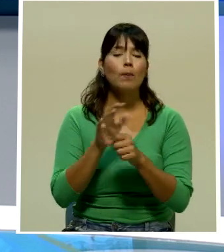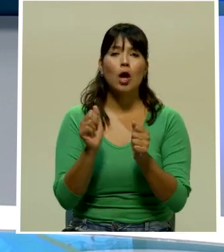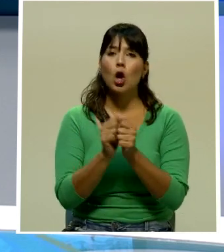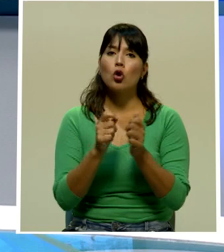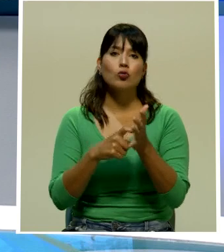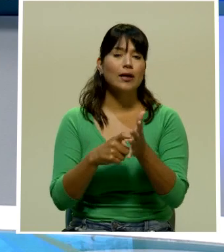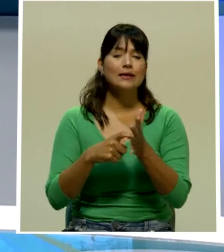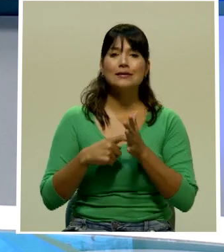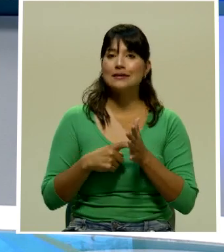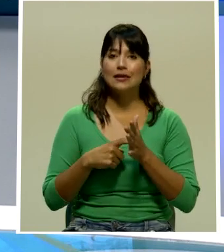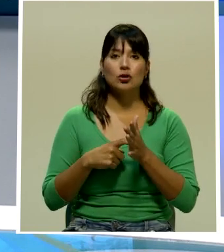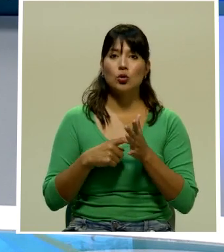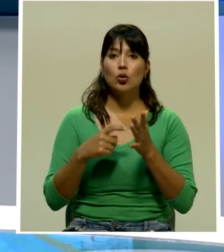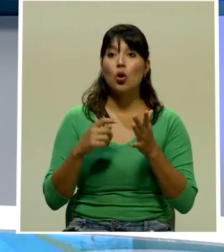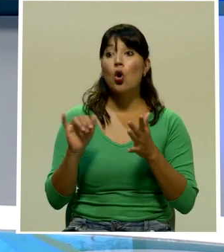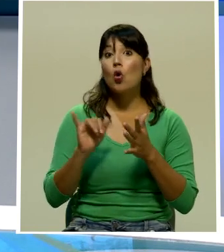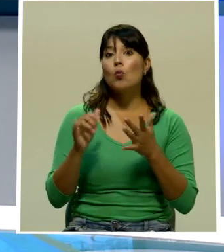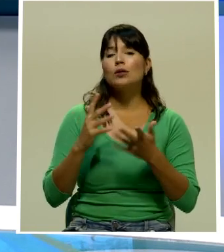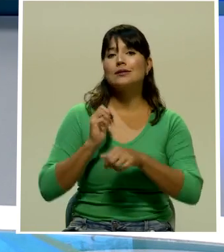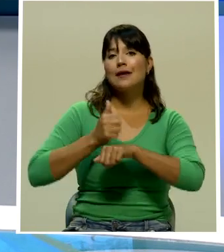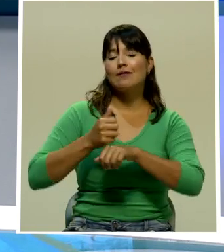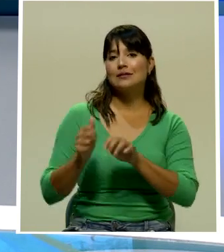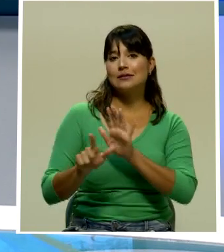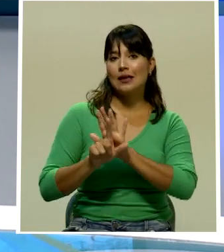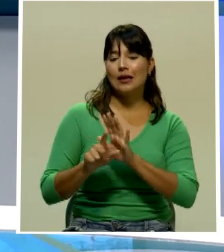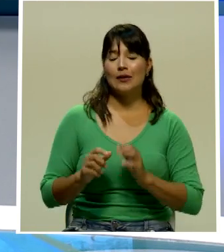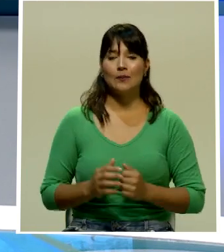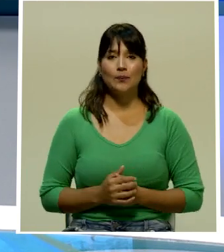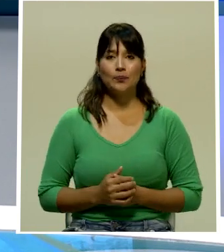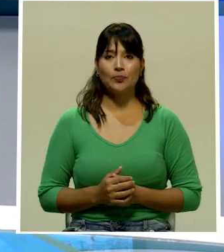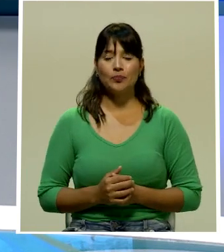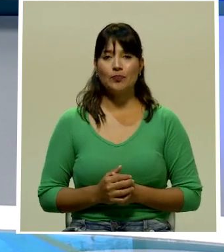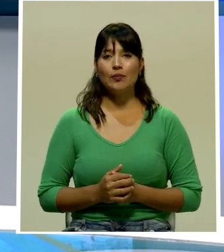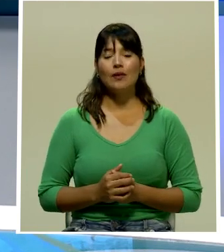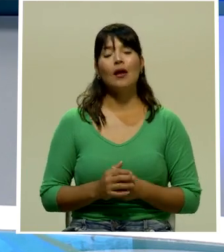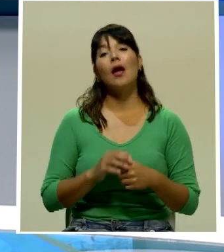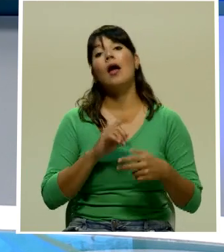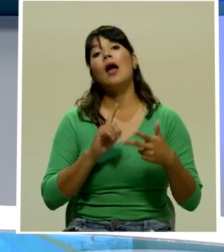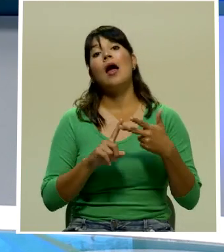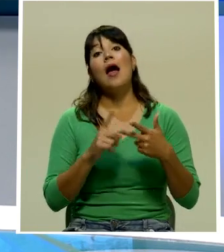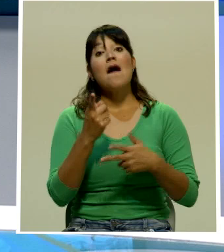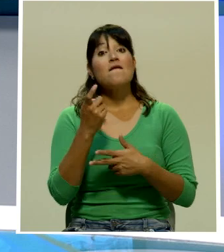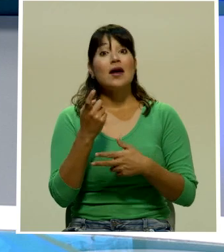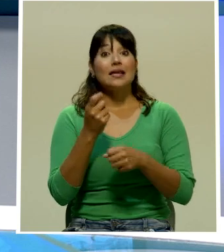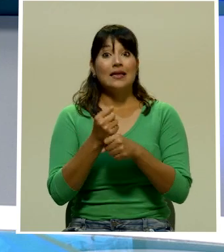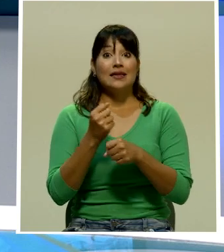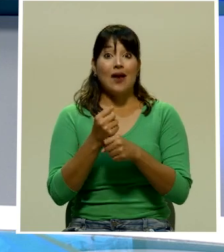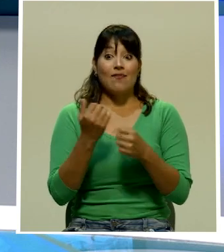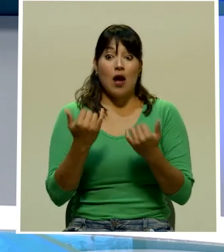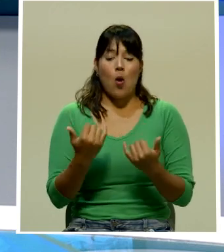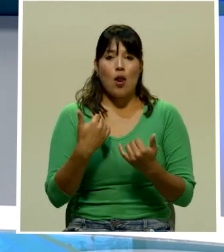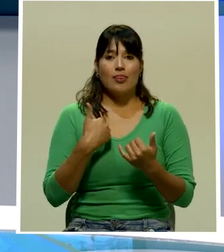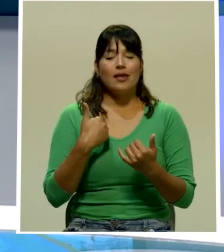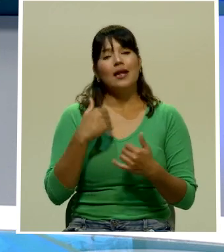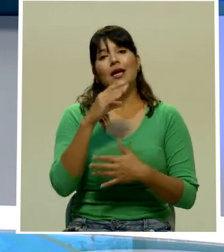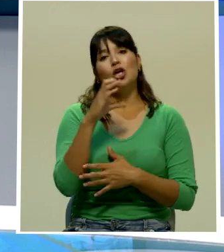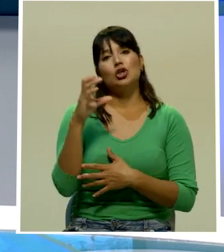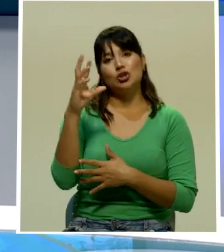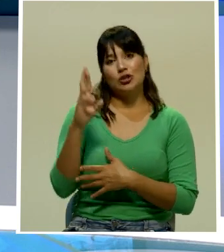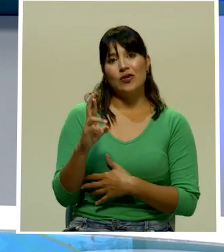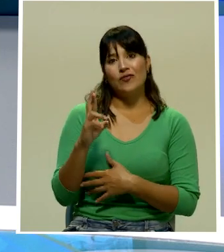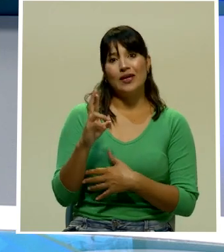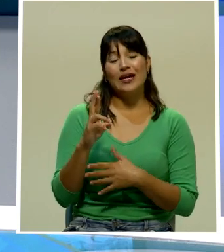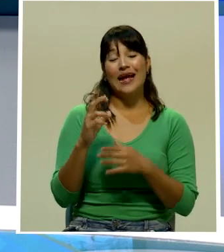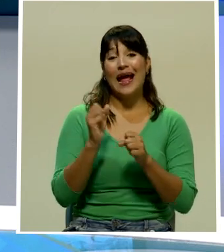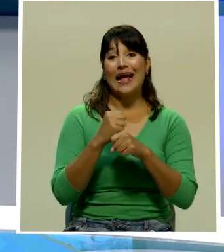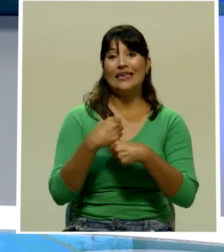procesales que exige la ley. La falta de empleo que vive el país disparó los niveles